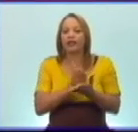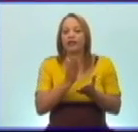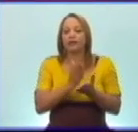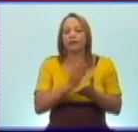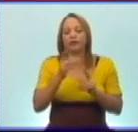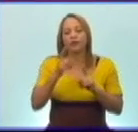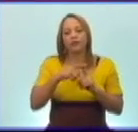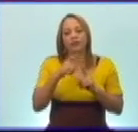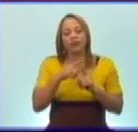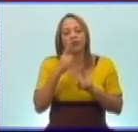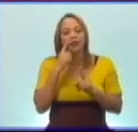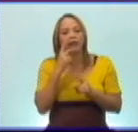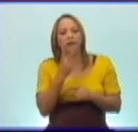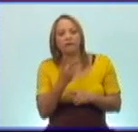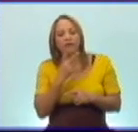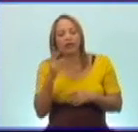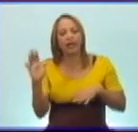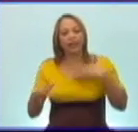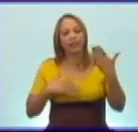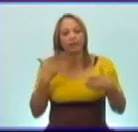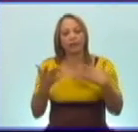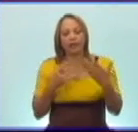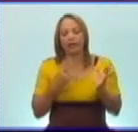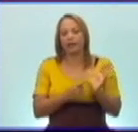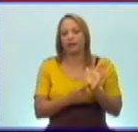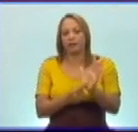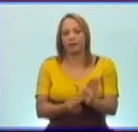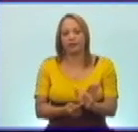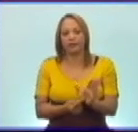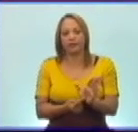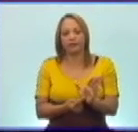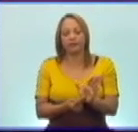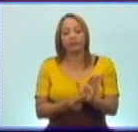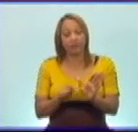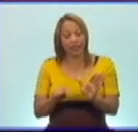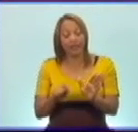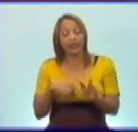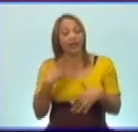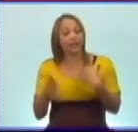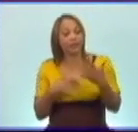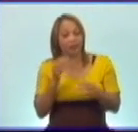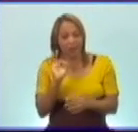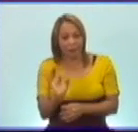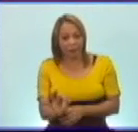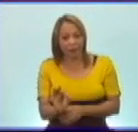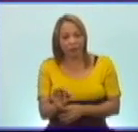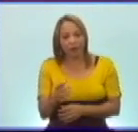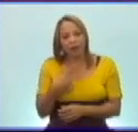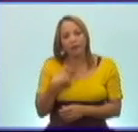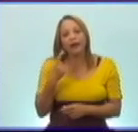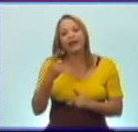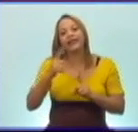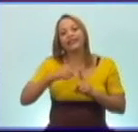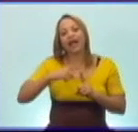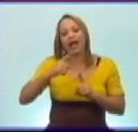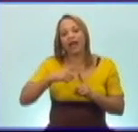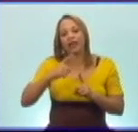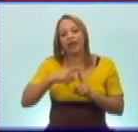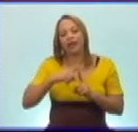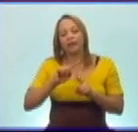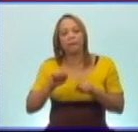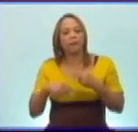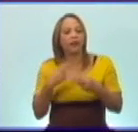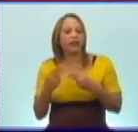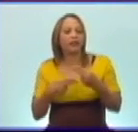observar las actividades que le presentamos. Esas actividades quedarán de tarea para que las